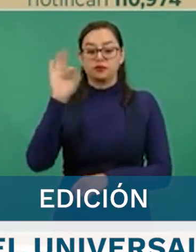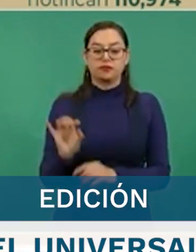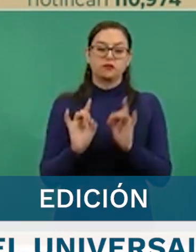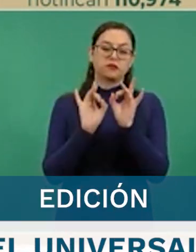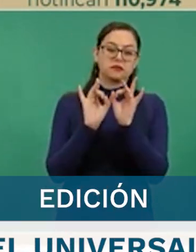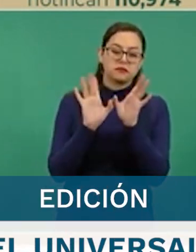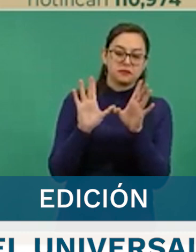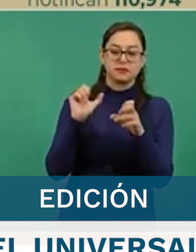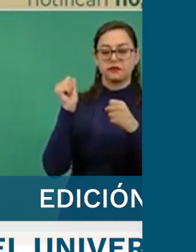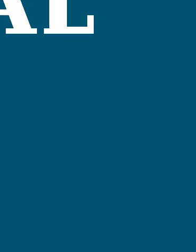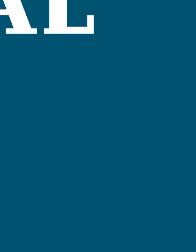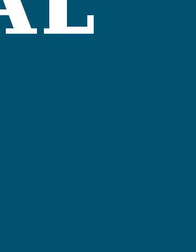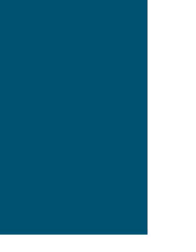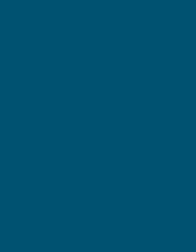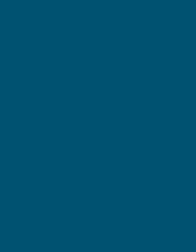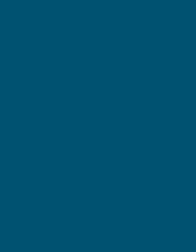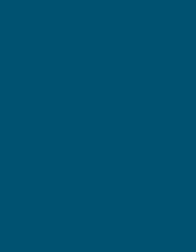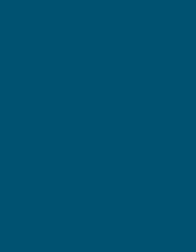tenido alguna clase de afectación.